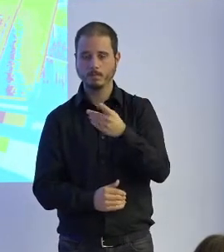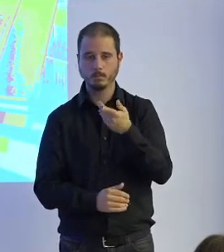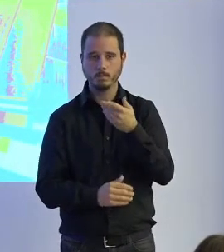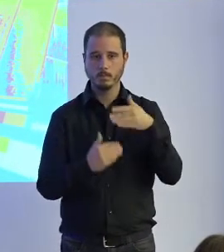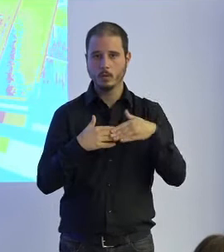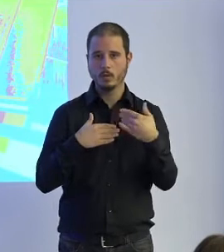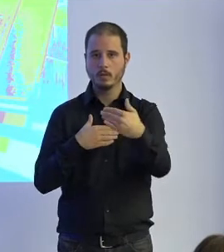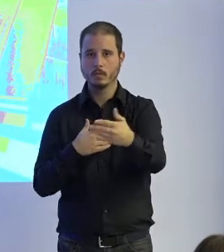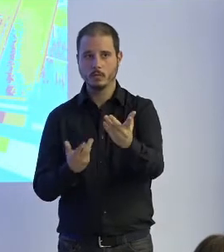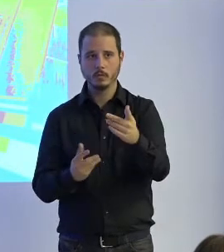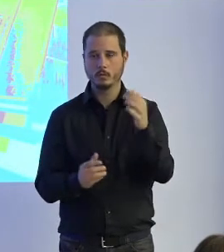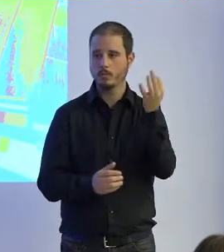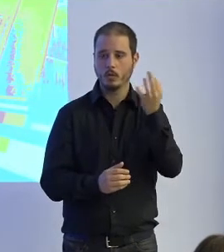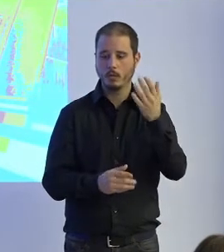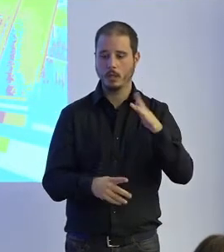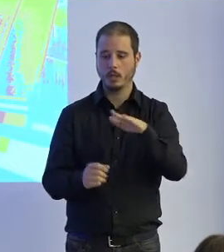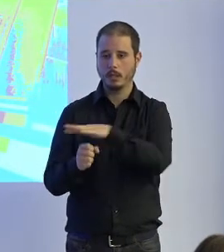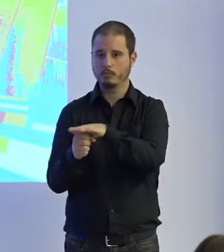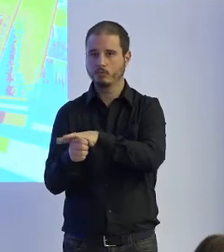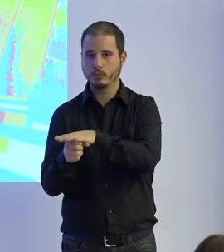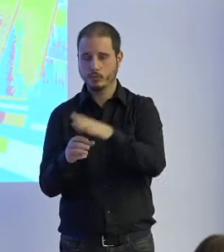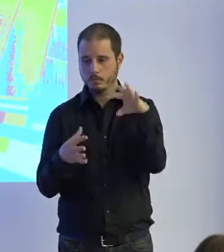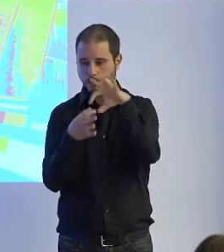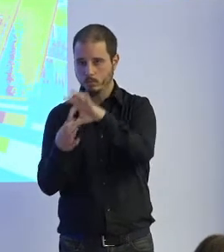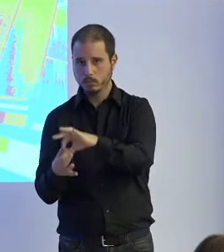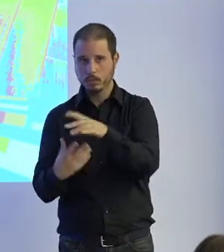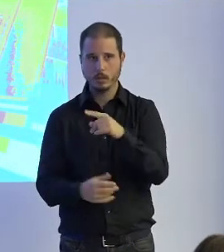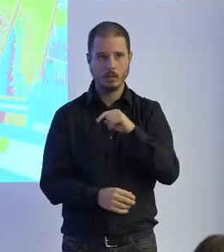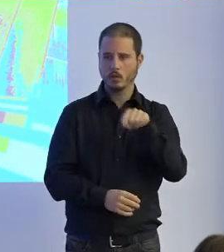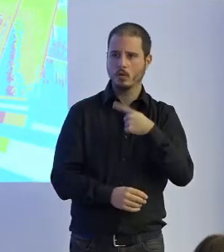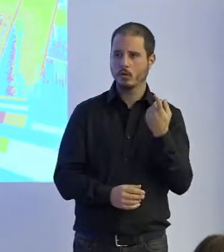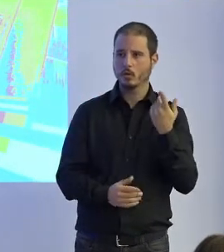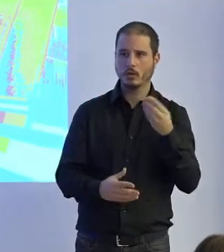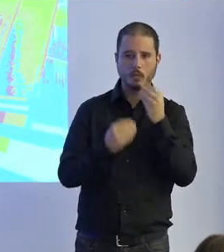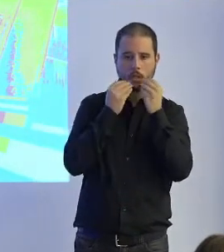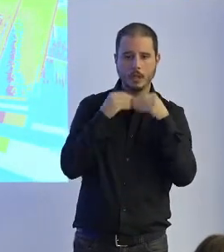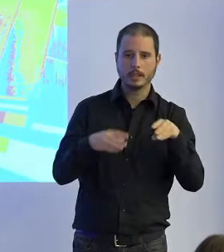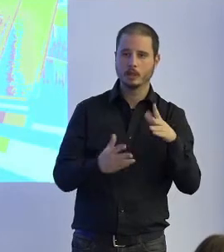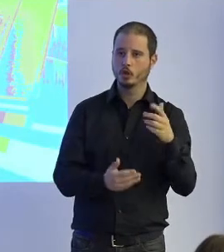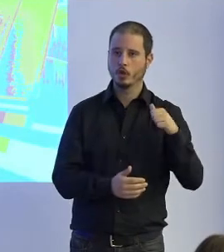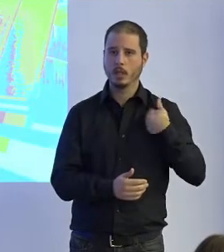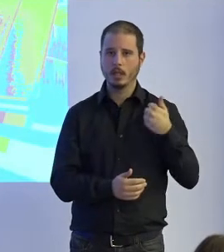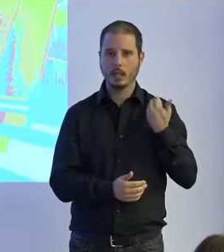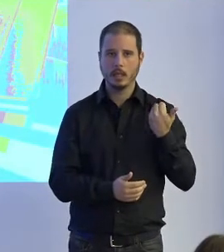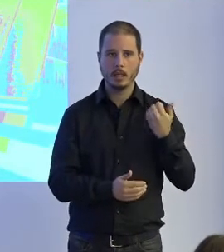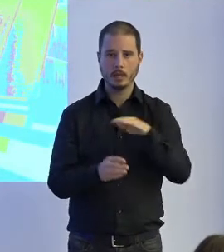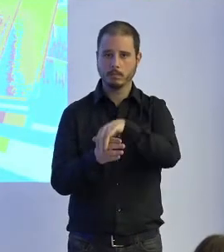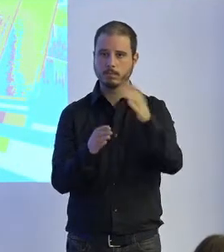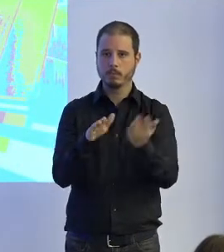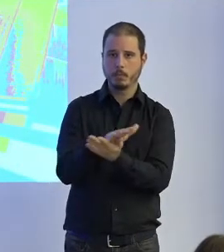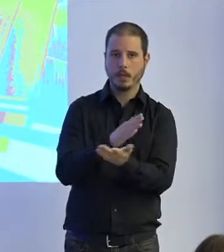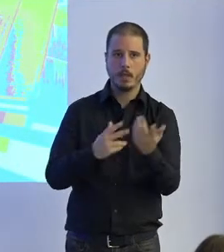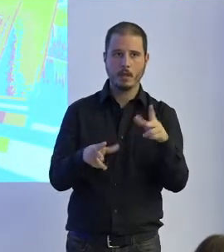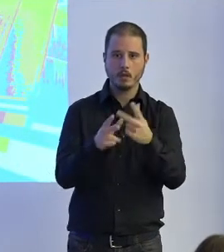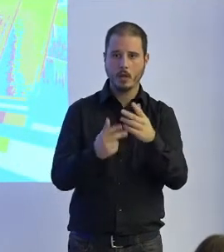un estándar aplicado a una única región muchas veces yo escucho no, no nosotros tenemos la historia clínica del ciudadano o la historia social de